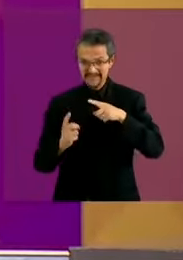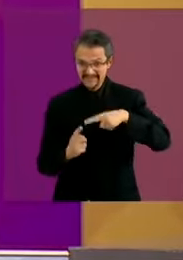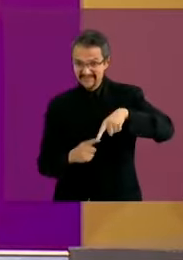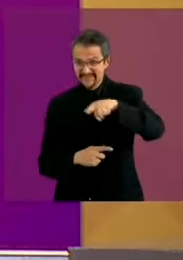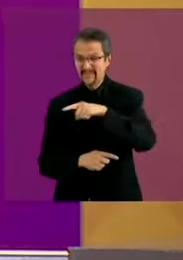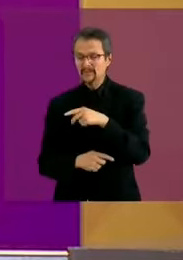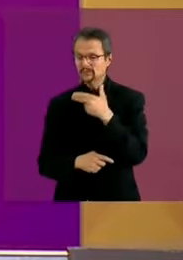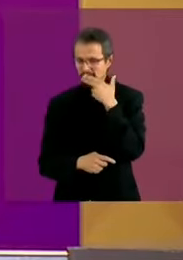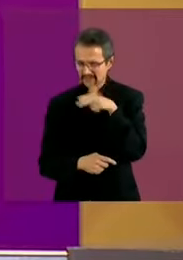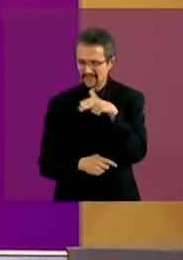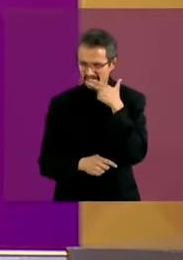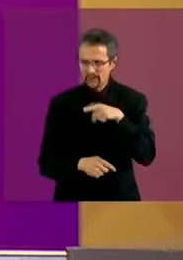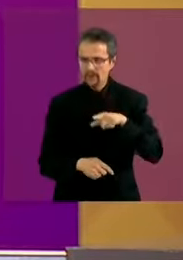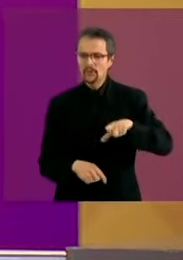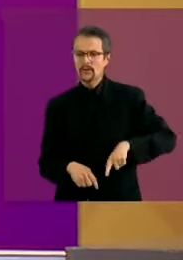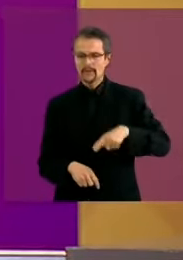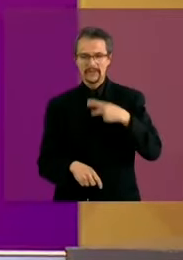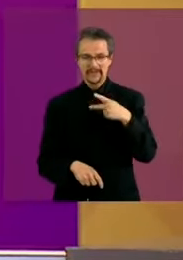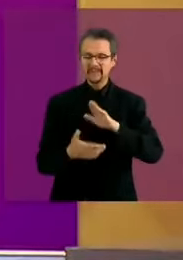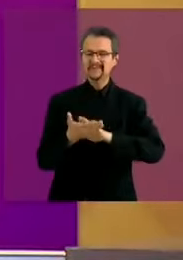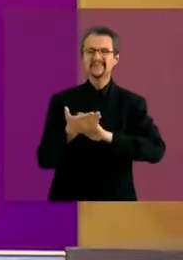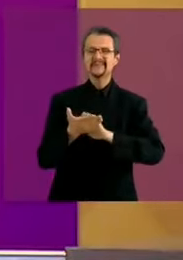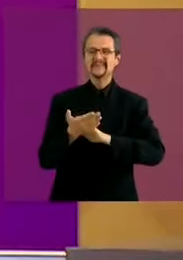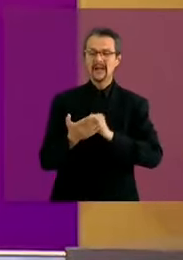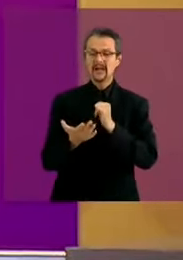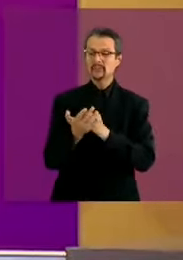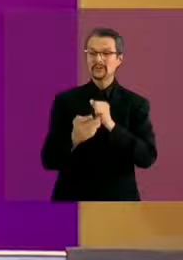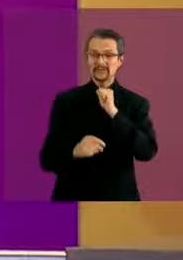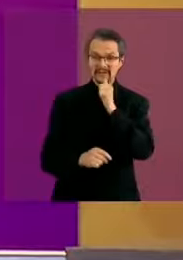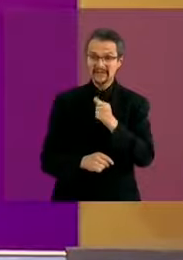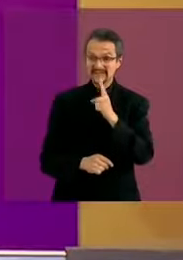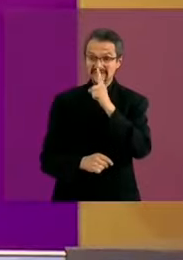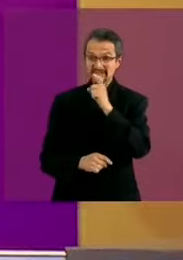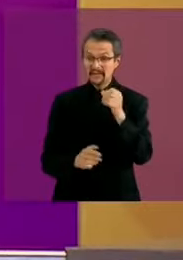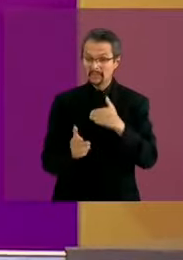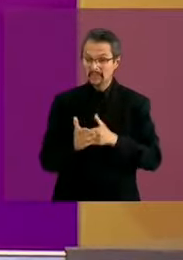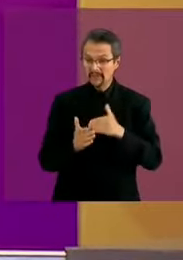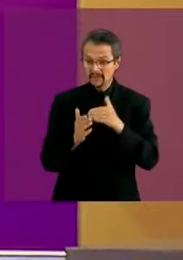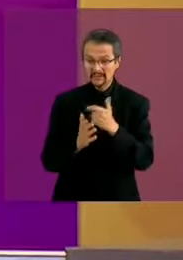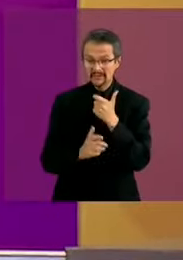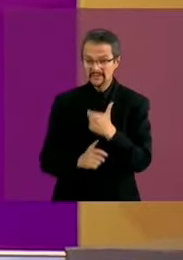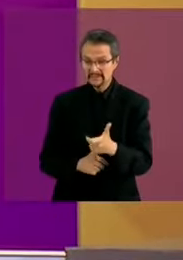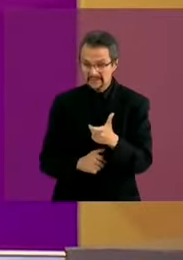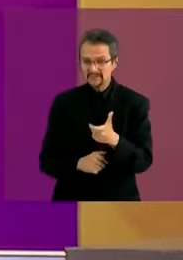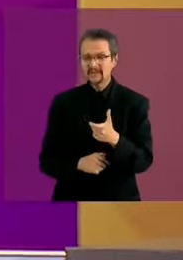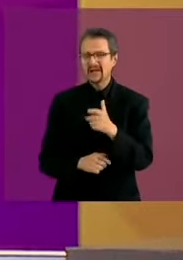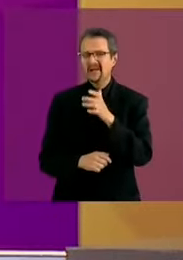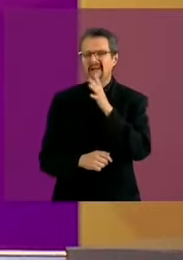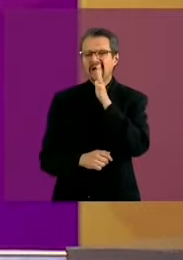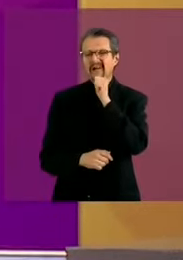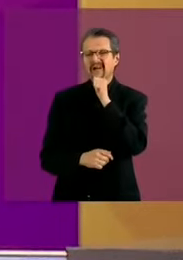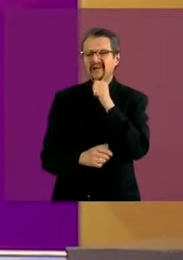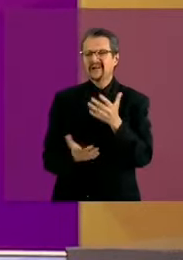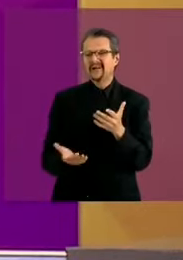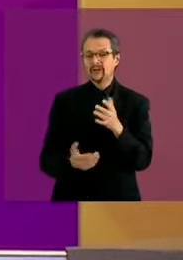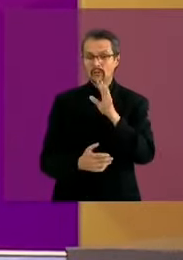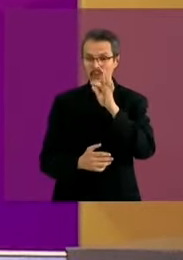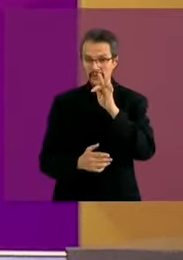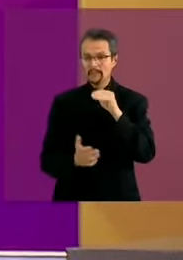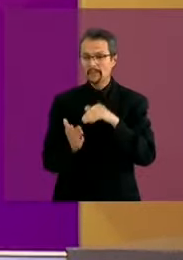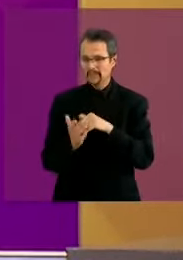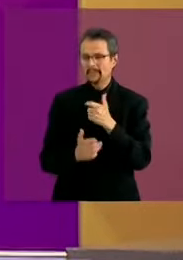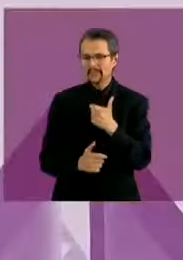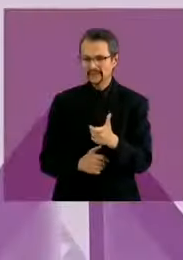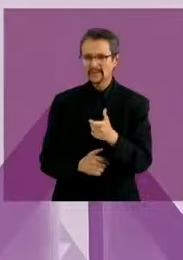el gobierno subsidia pagando más de 100 mil millones de pesos en enfermedades relacionadas al Tabasco y recaudando solo a 40 mil millones de pesos en Yerza Tabaco.